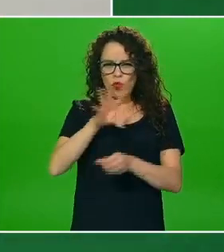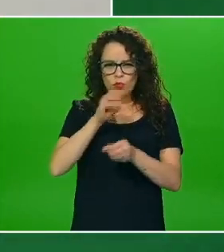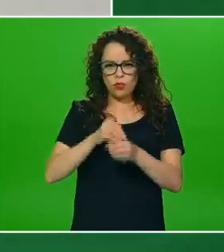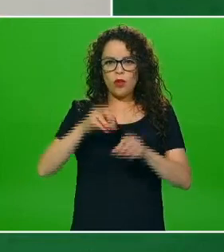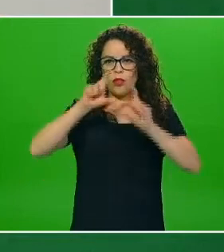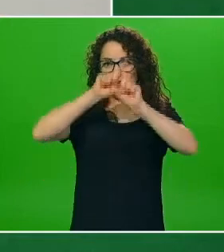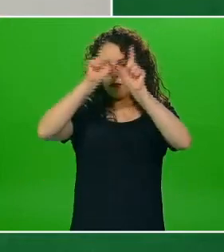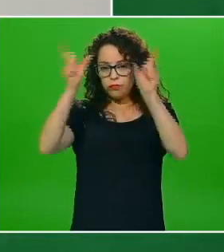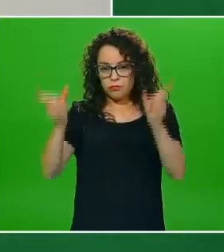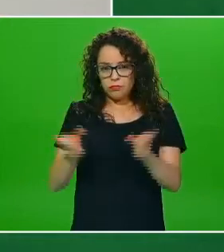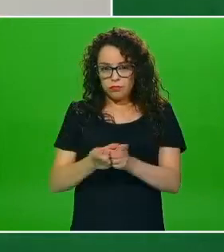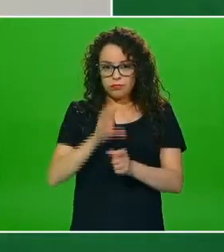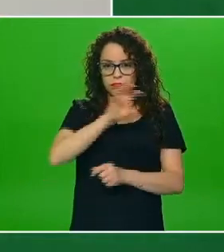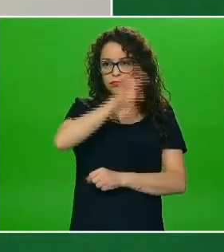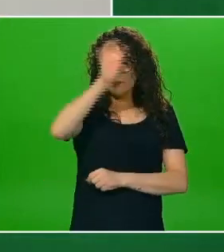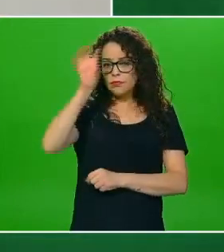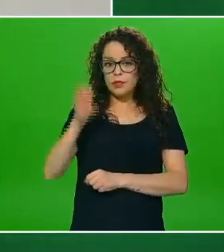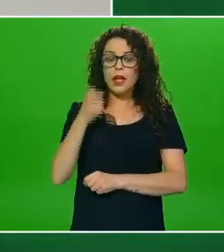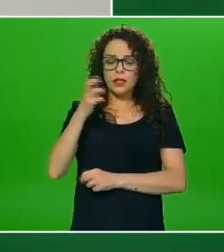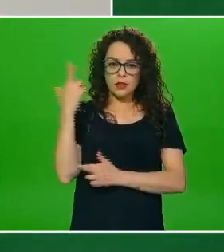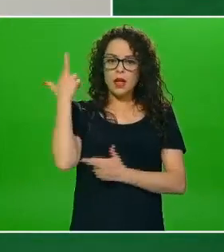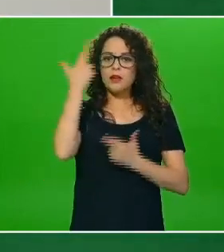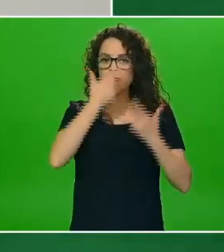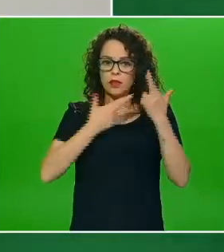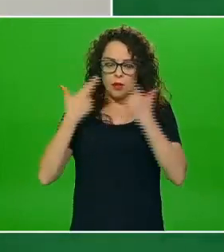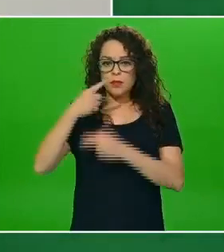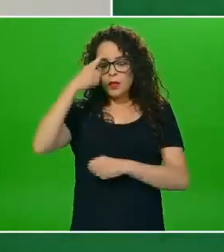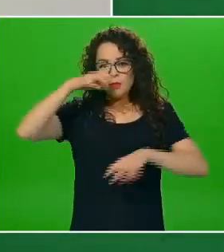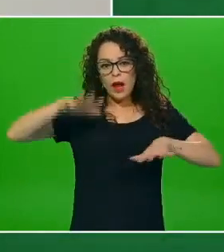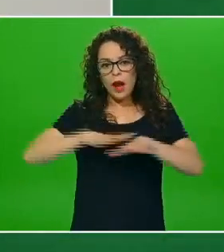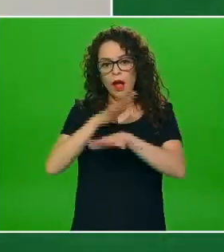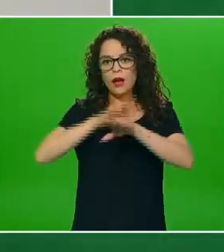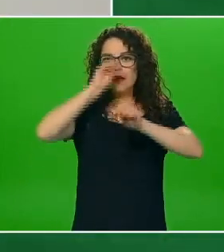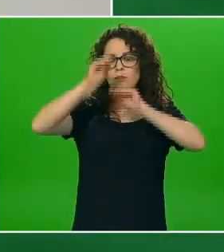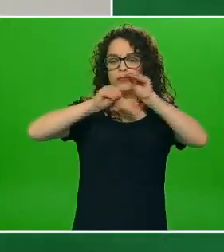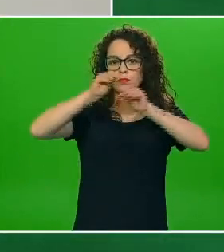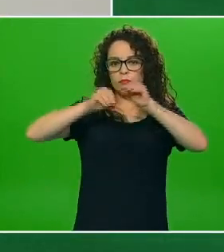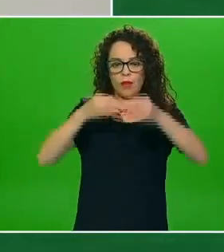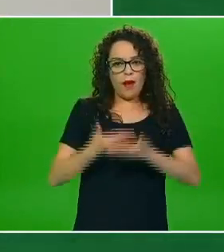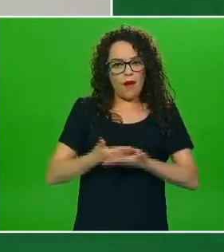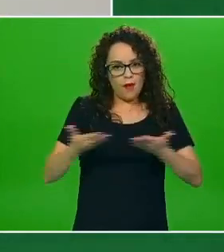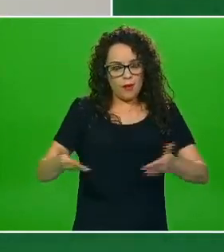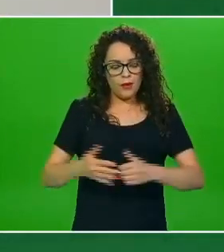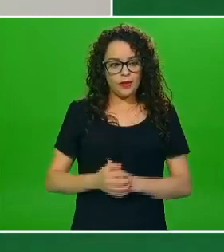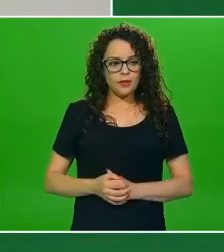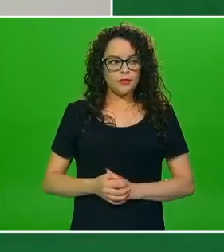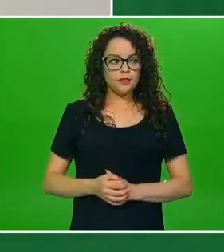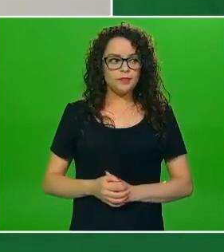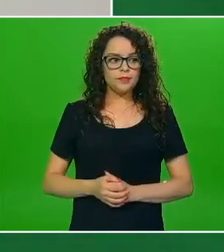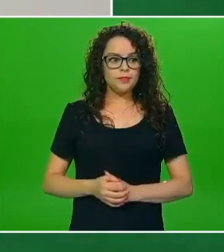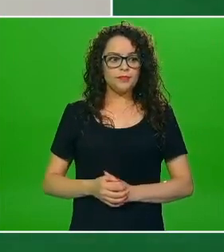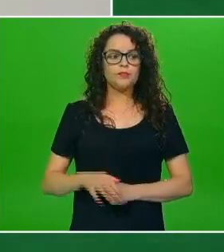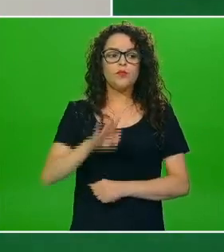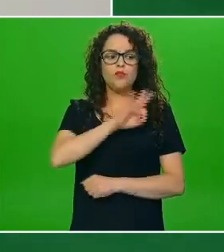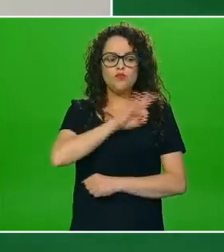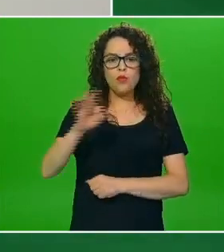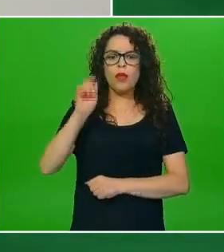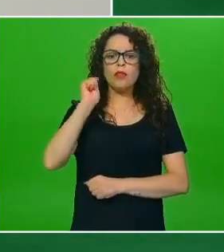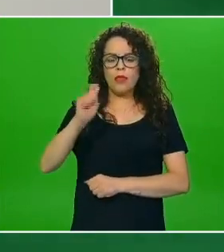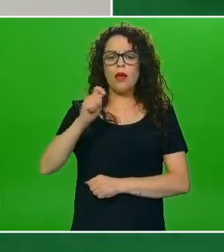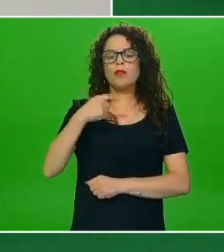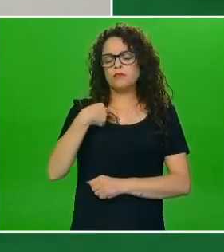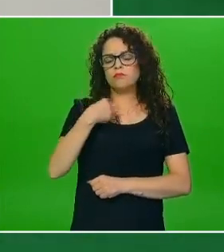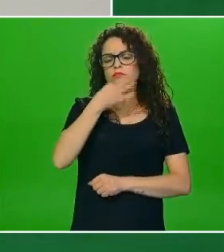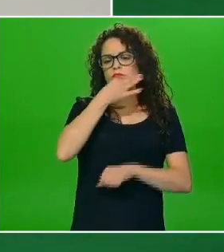comer están siendo revisadas están siendo completamente actualizadas podríamos en su momento obviamente hacer una invitación a los grupos